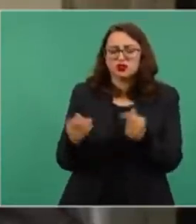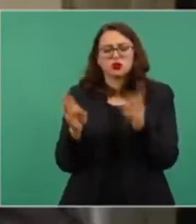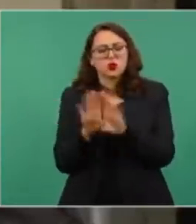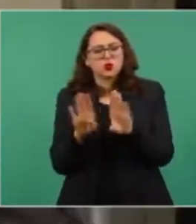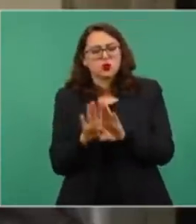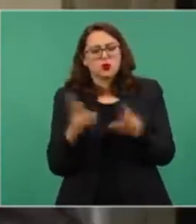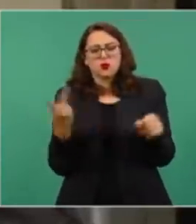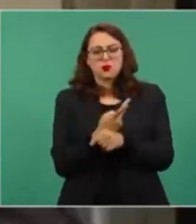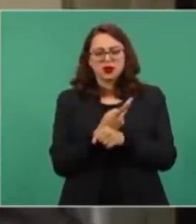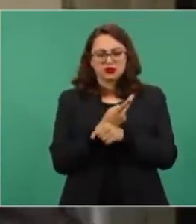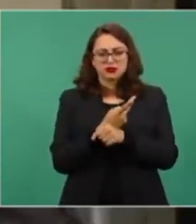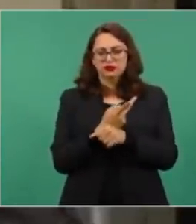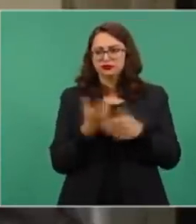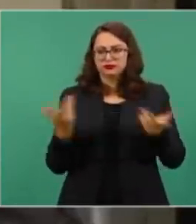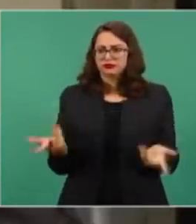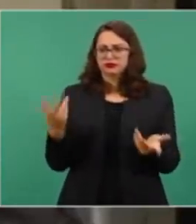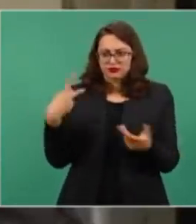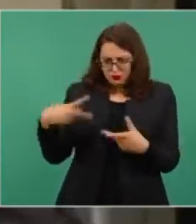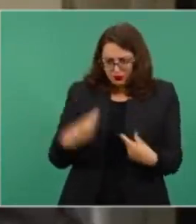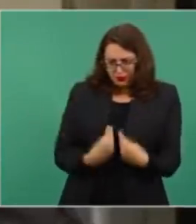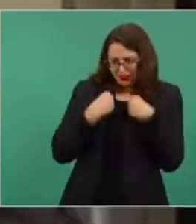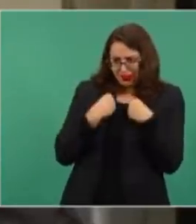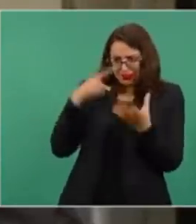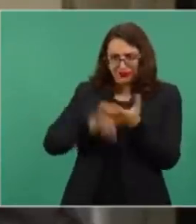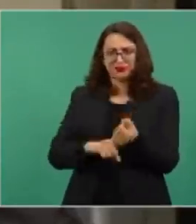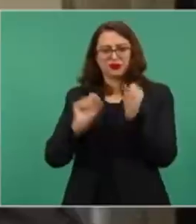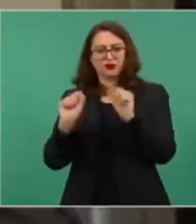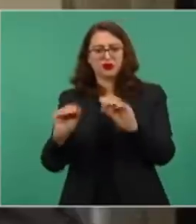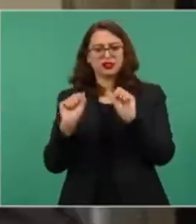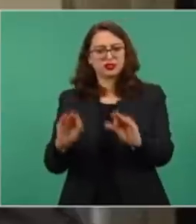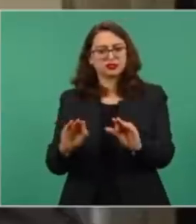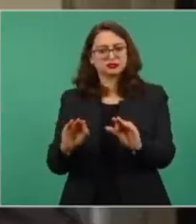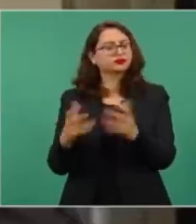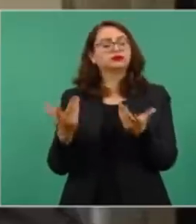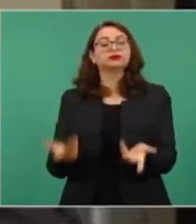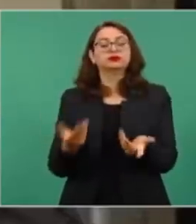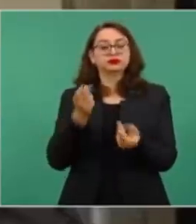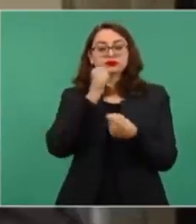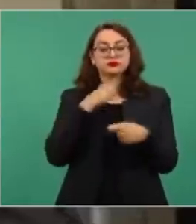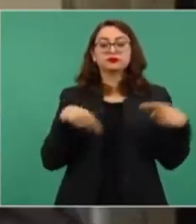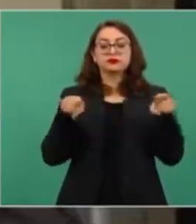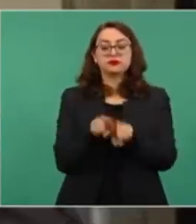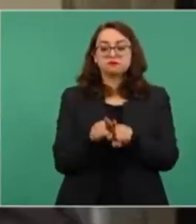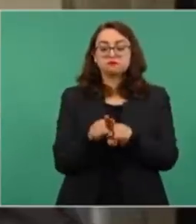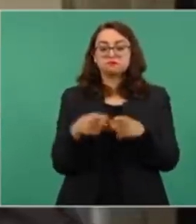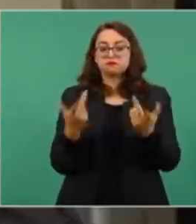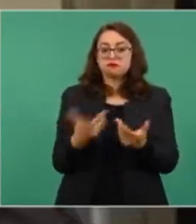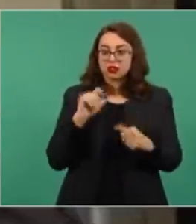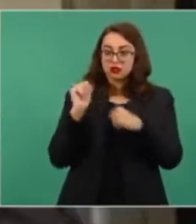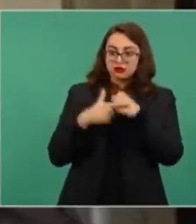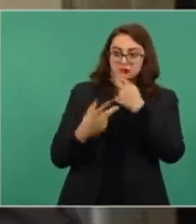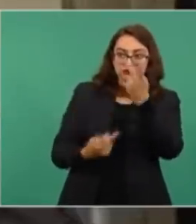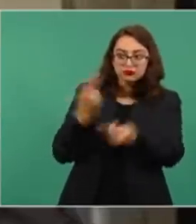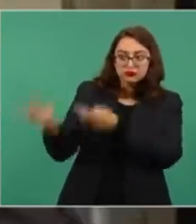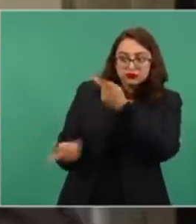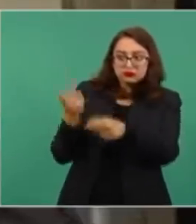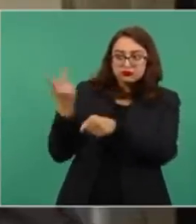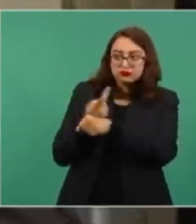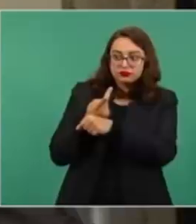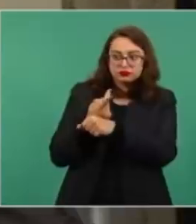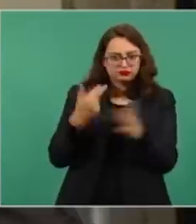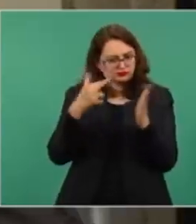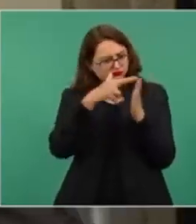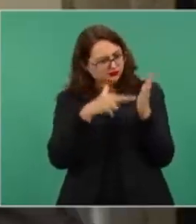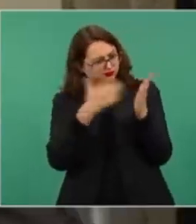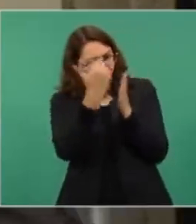en una remodelación para prácticamente vivir en la auditoría y tampoco le han cuestionado ni se ha buscado la forma de hacer evidente